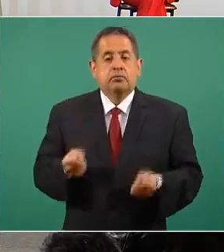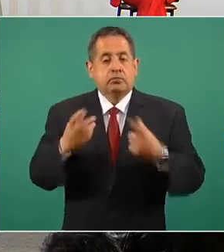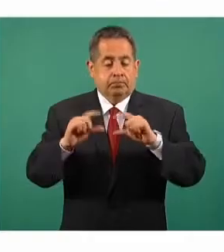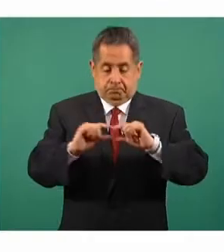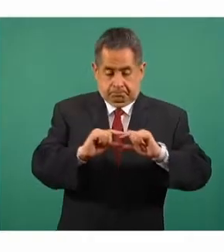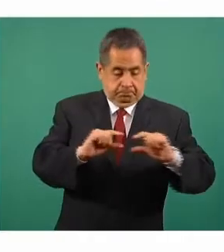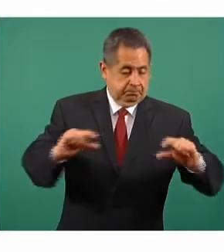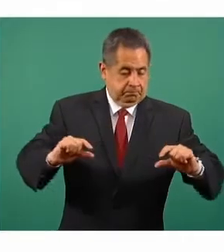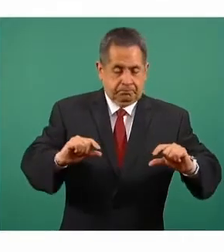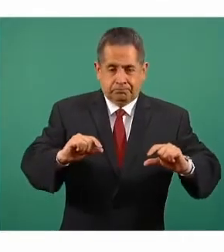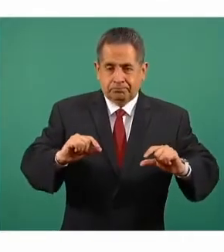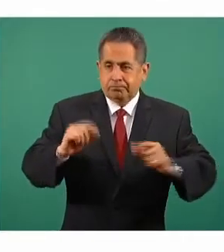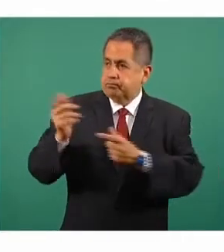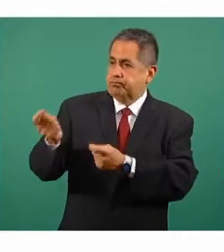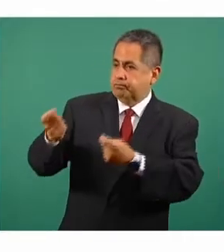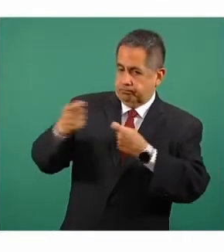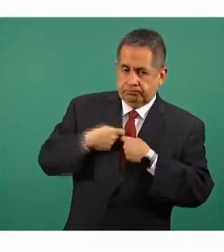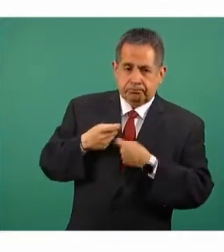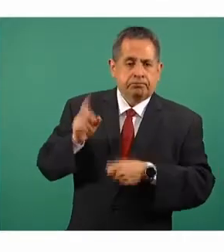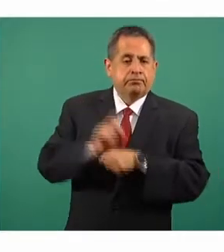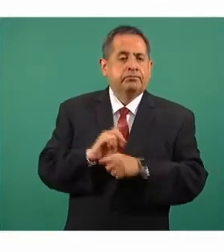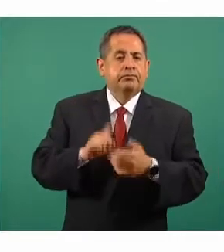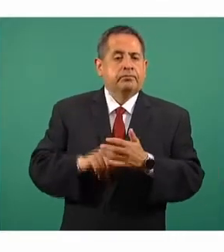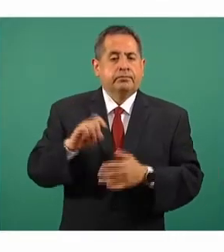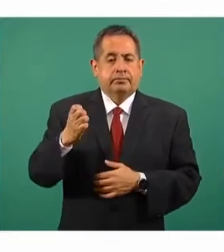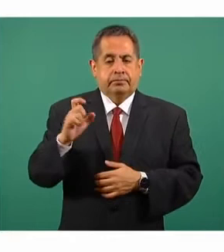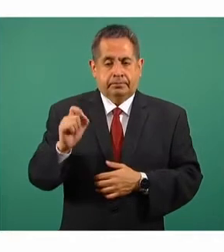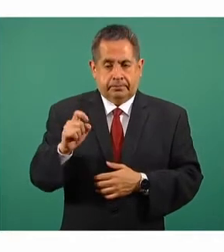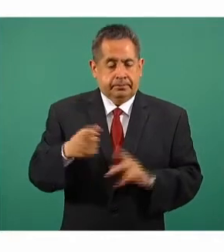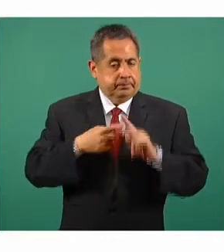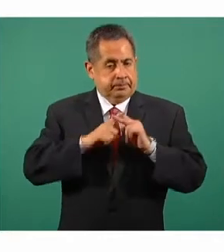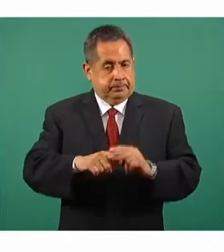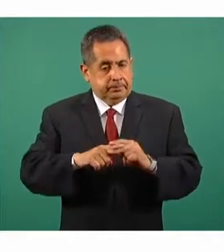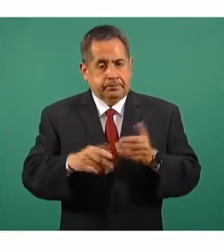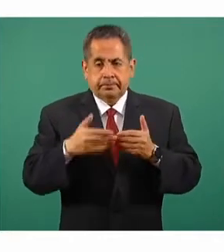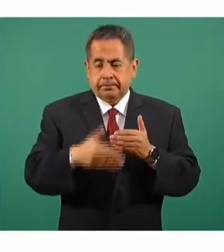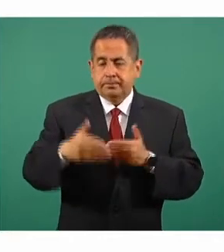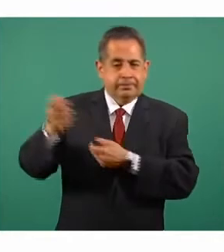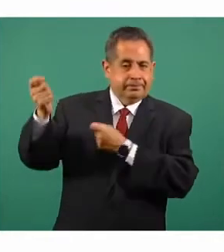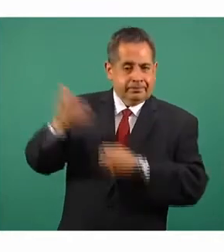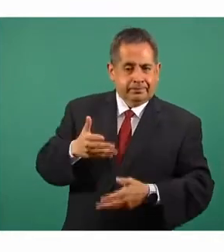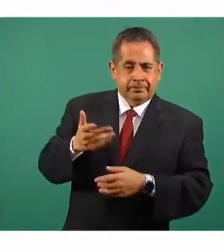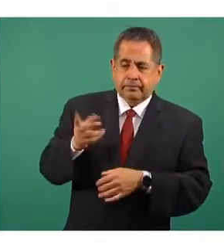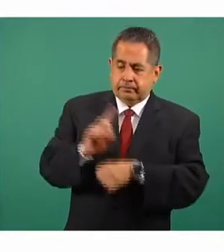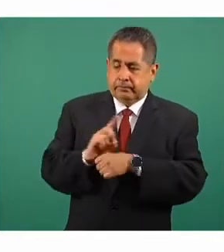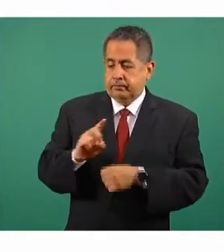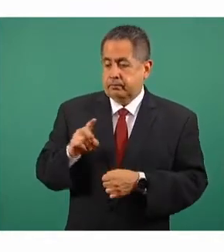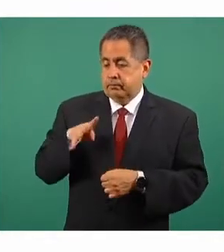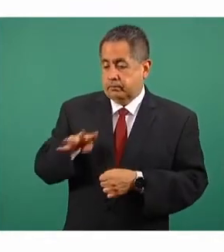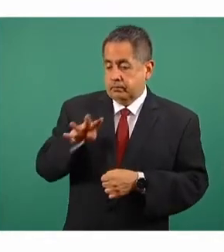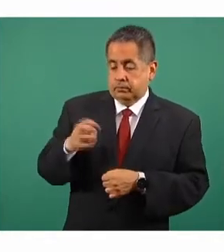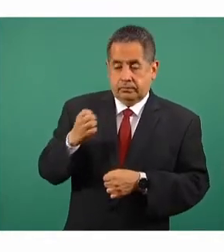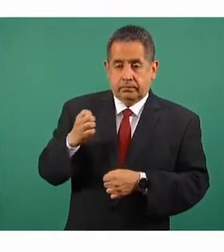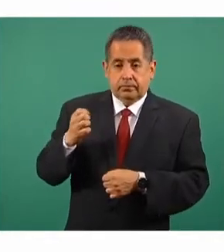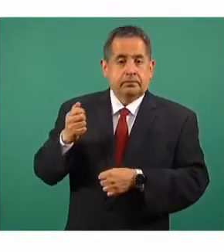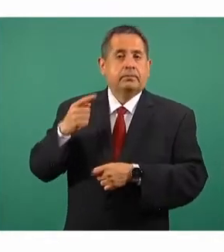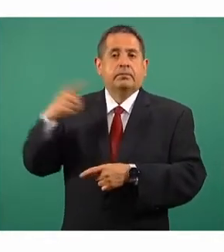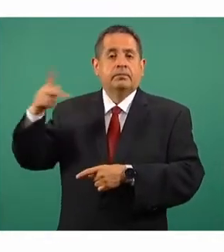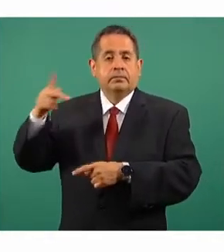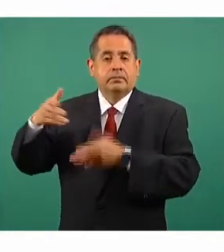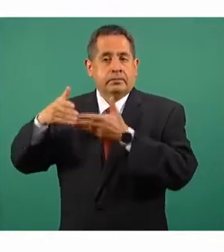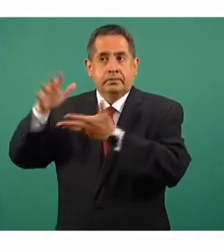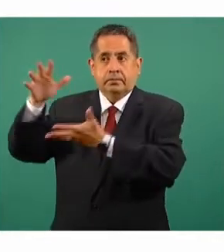que fueron asignadas el 20 de enero, a partir de la llegada el 19 de enero de un embarque de